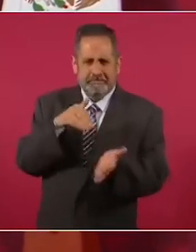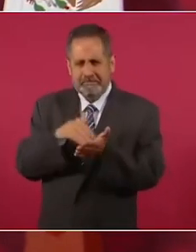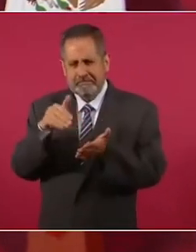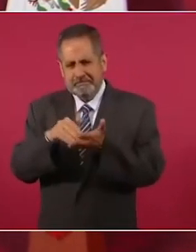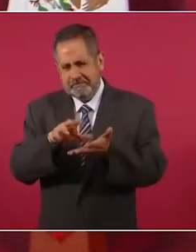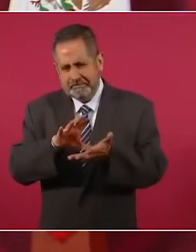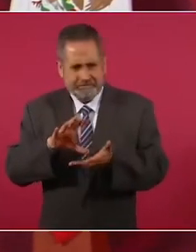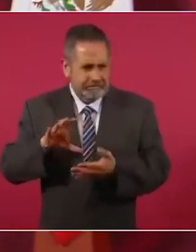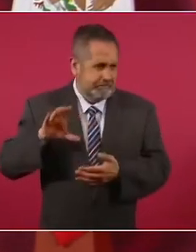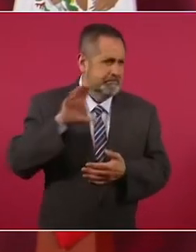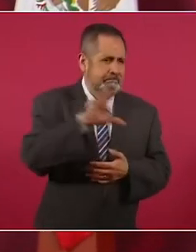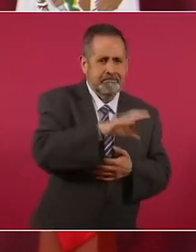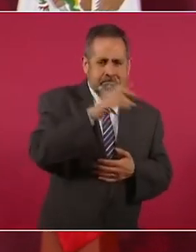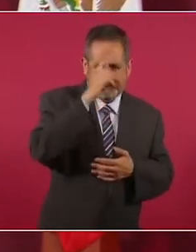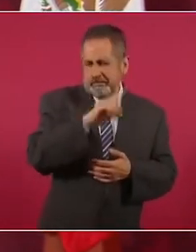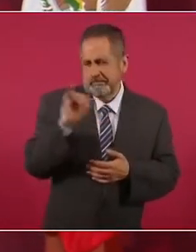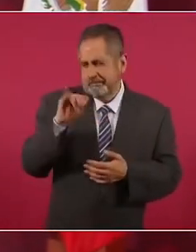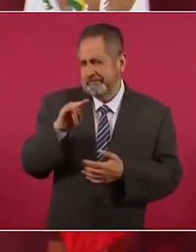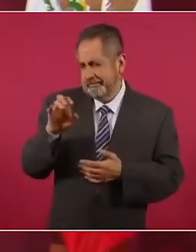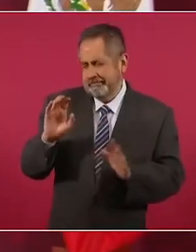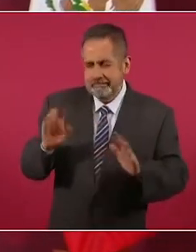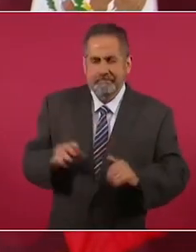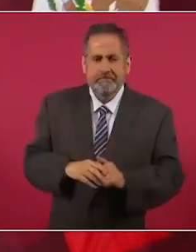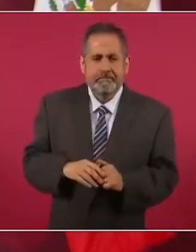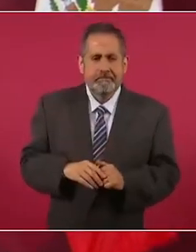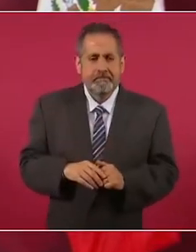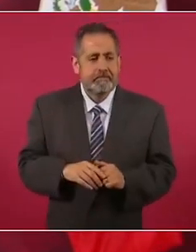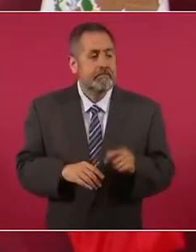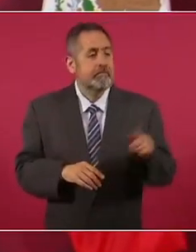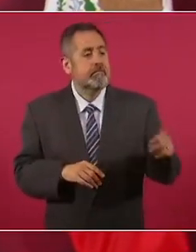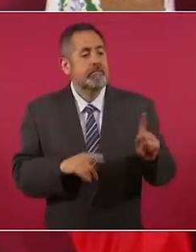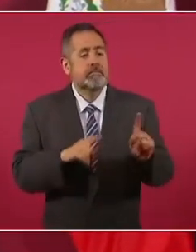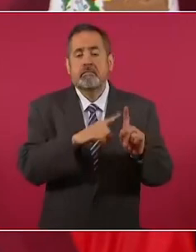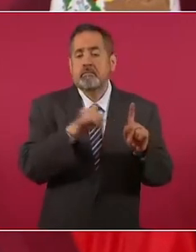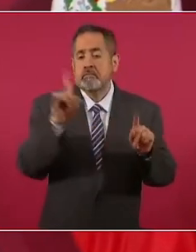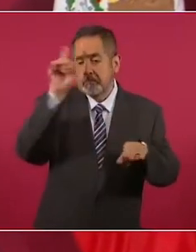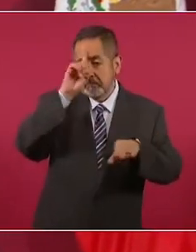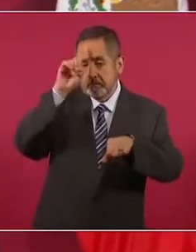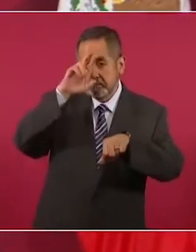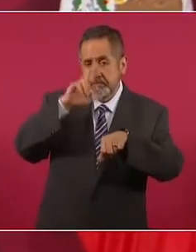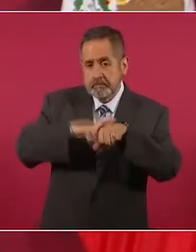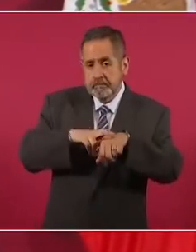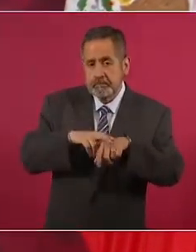poder contratar como asesores.